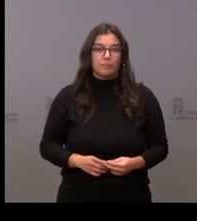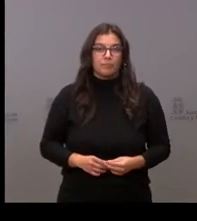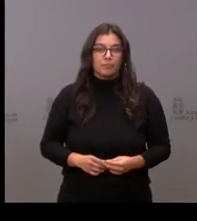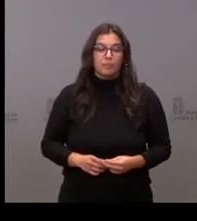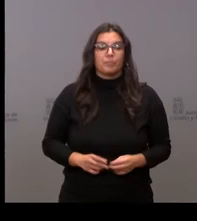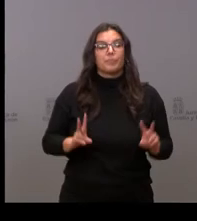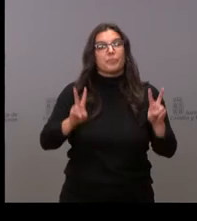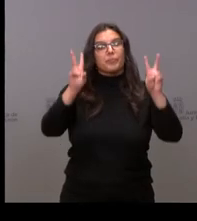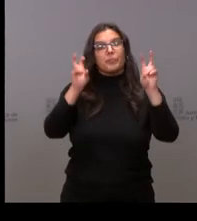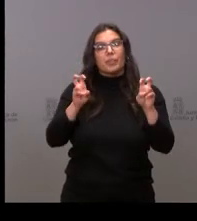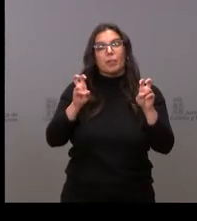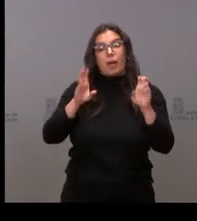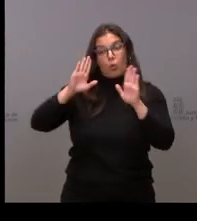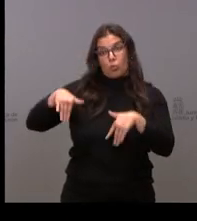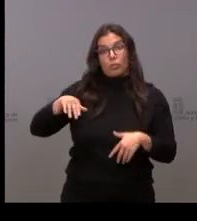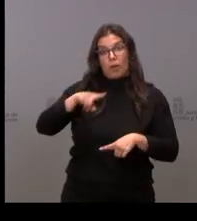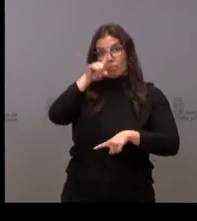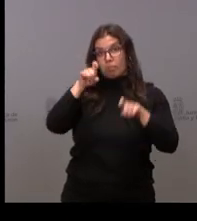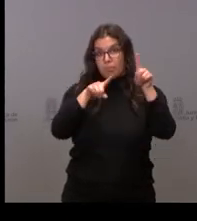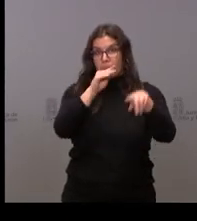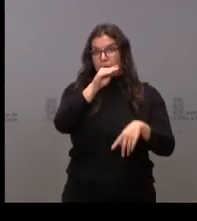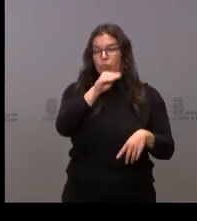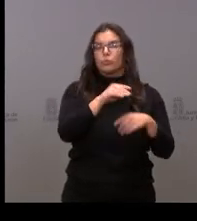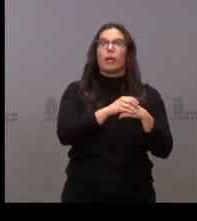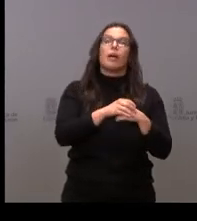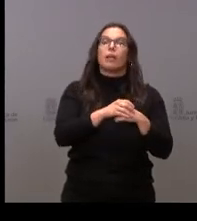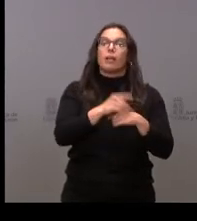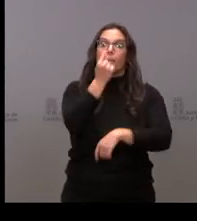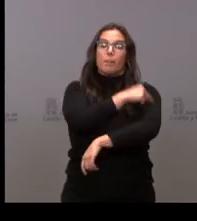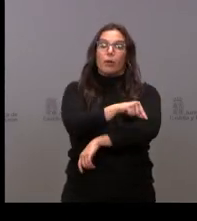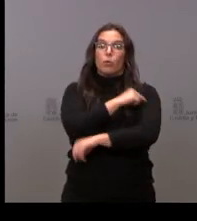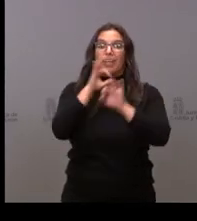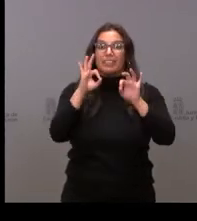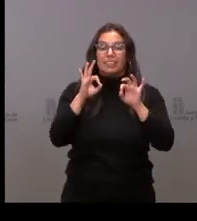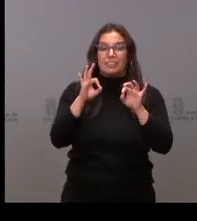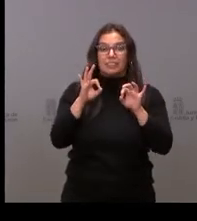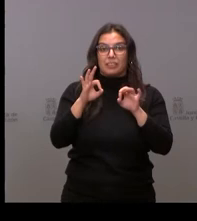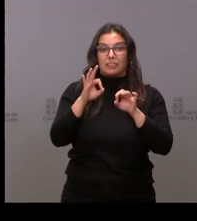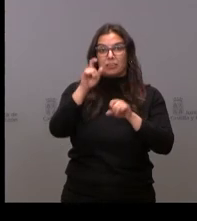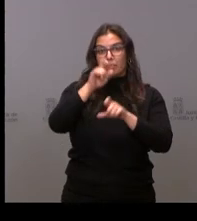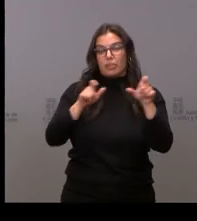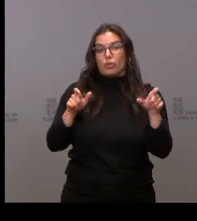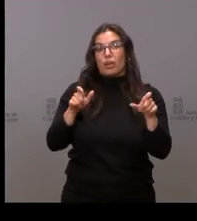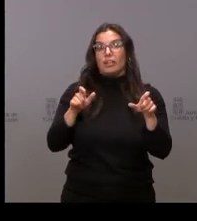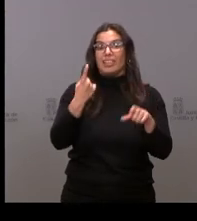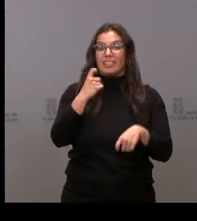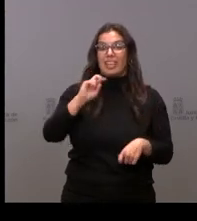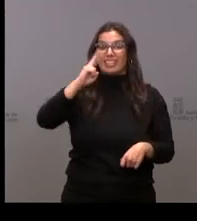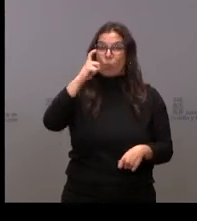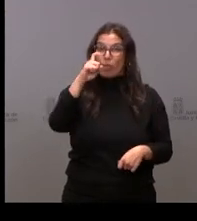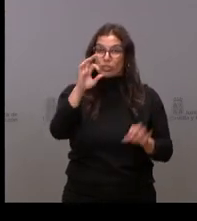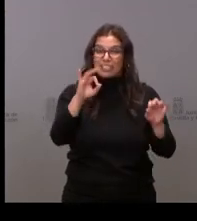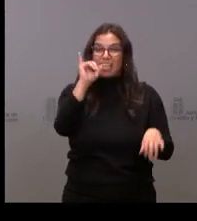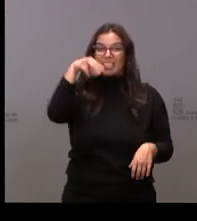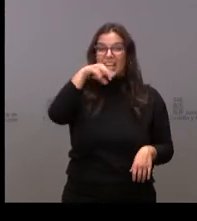Con respecto a esta última pregunta, ¿cómo se va a articular la vacunación de los afectados, vamos, los que necesitan una segunda dosis de